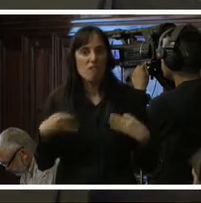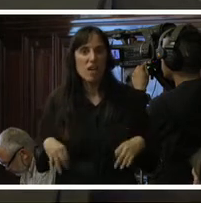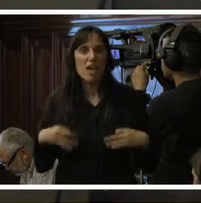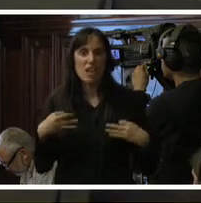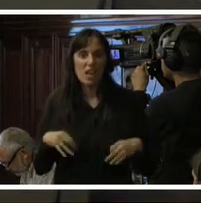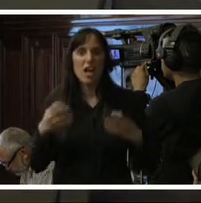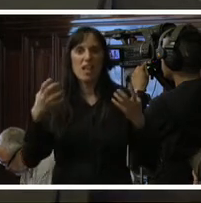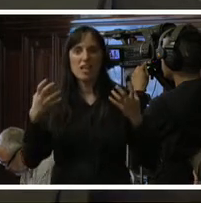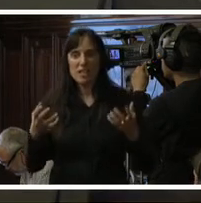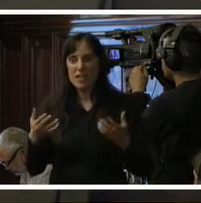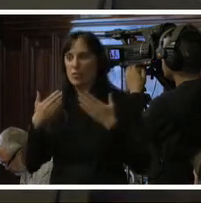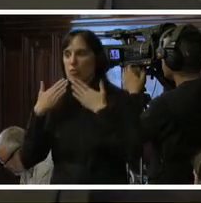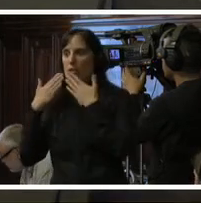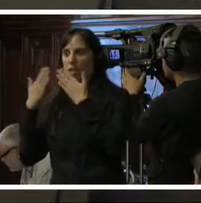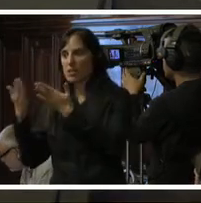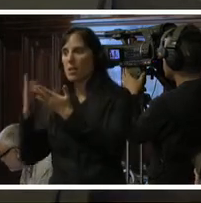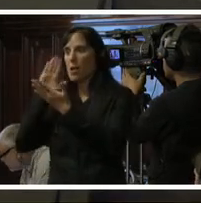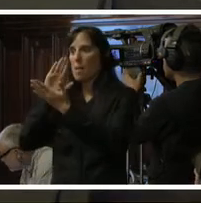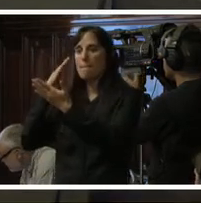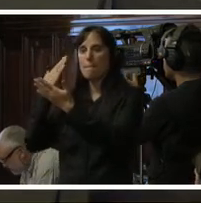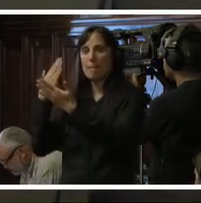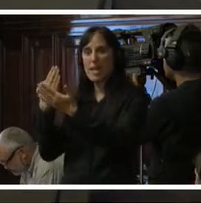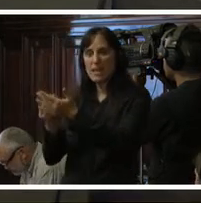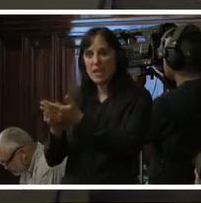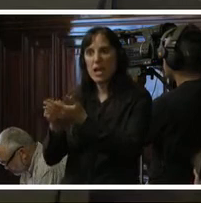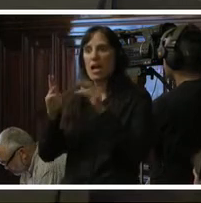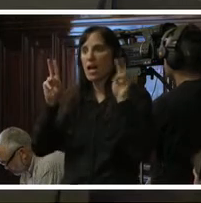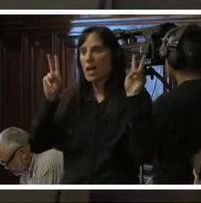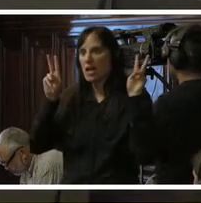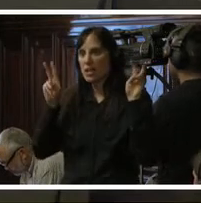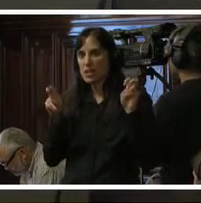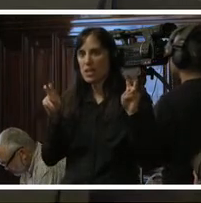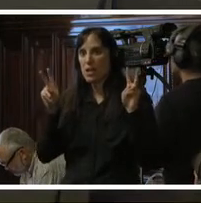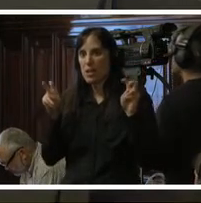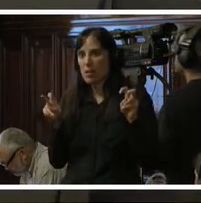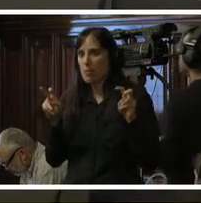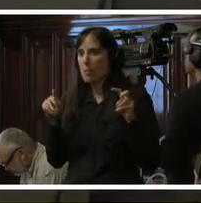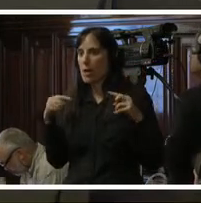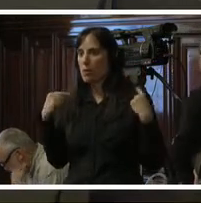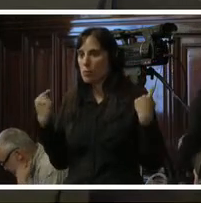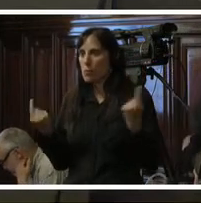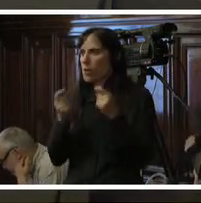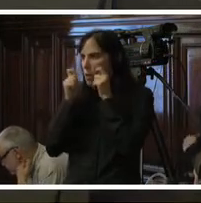agradecerles por plantear este tema y traerlo a nuestra atención